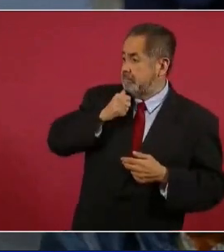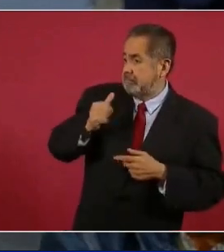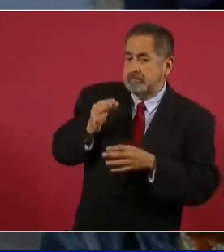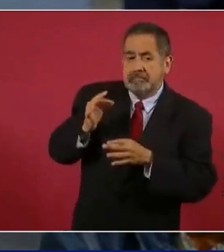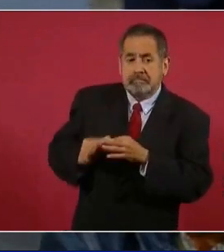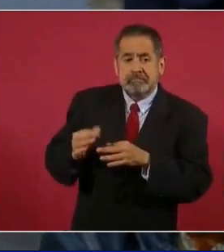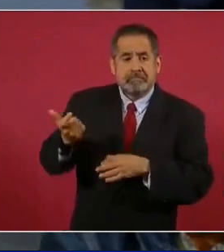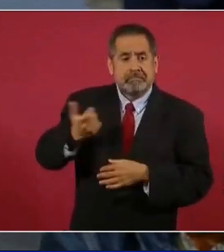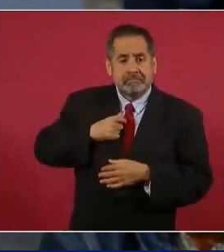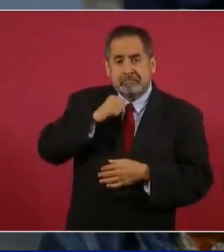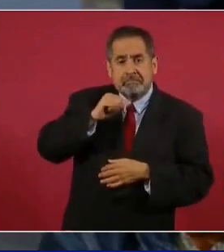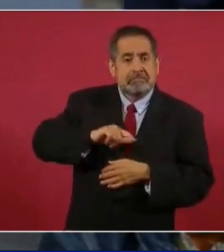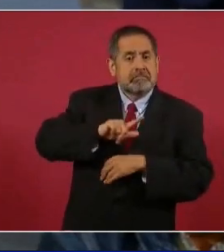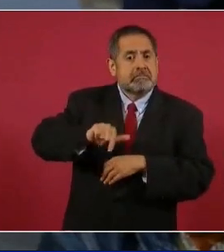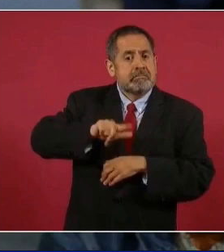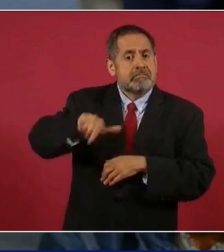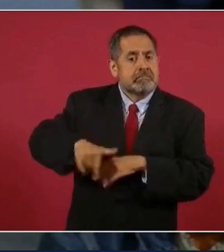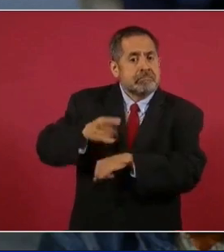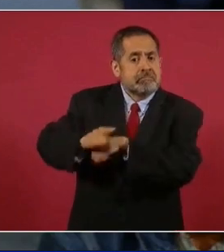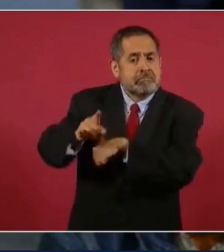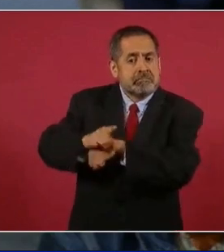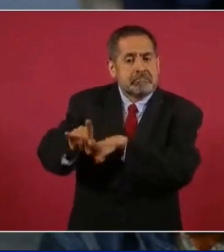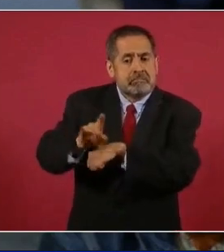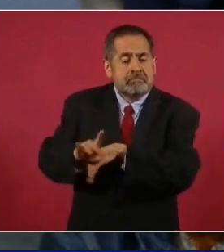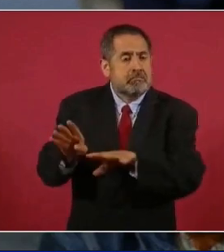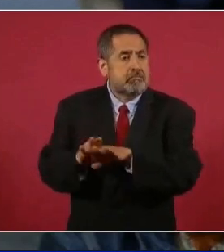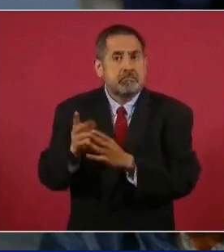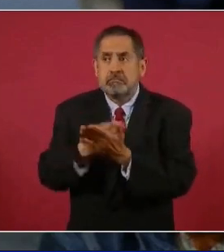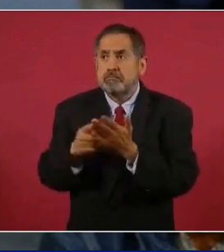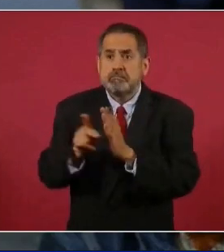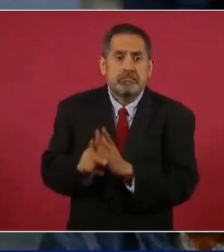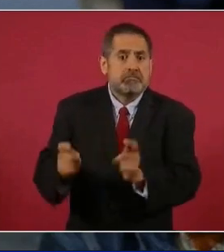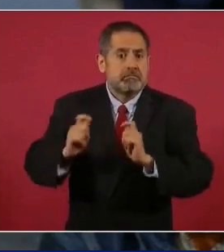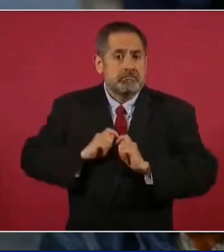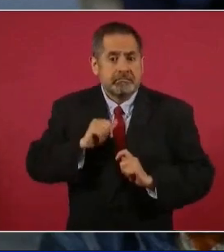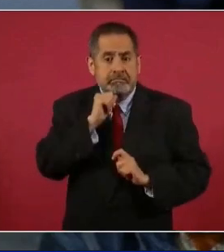ni tampoco les han garantizado la permanencia de sus centros de trabajo,